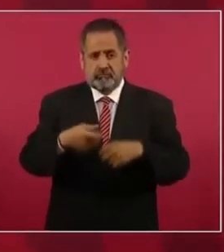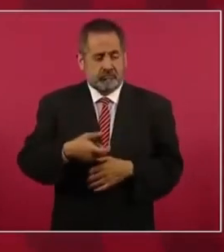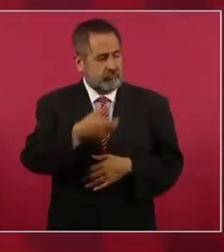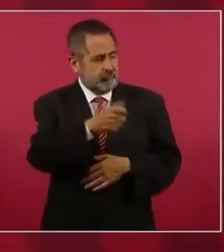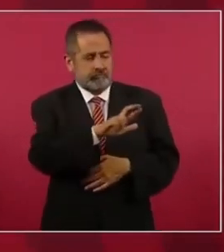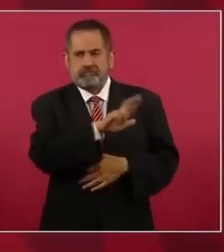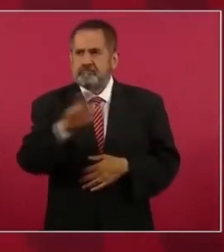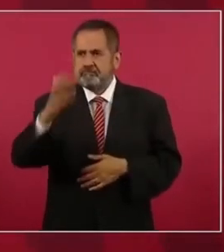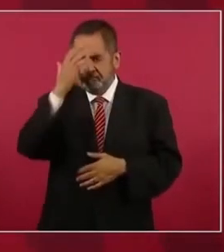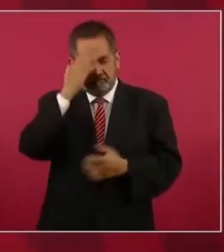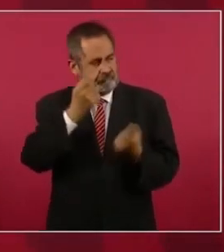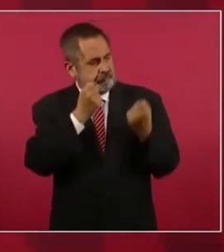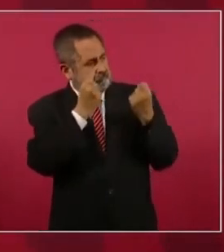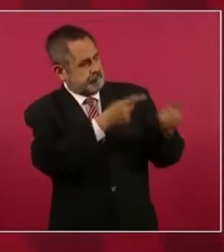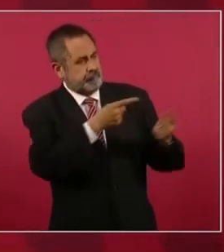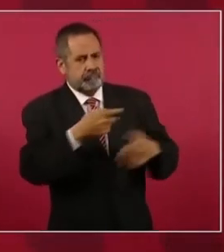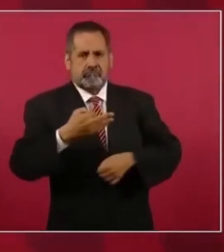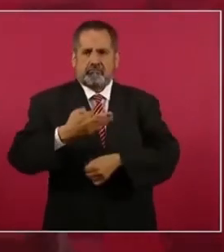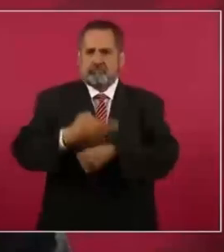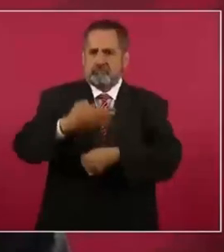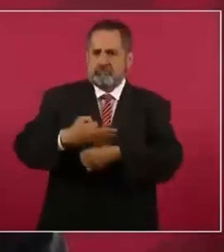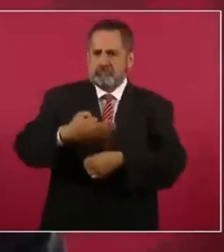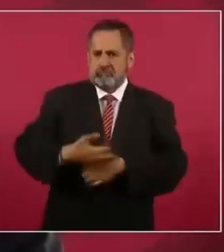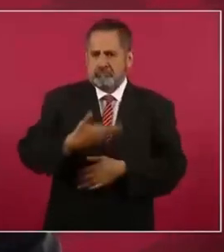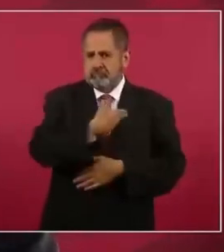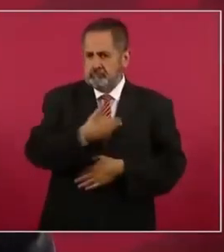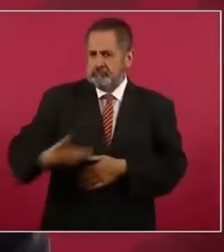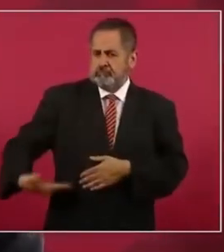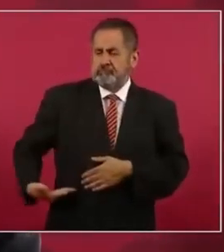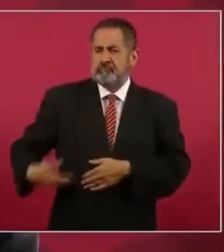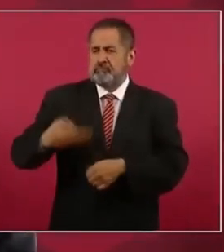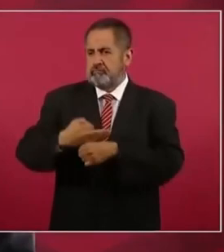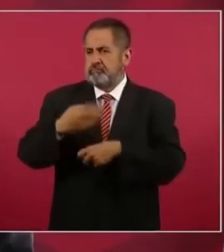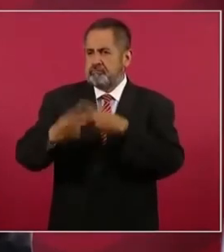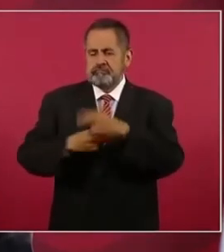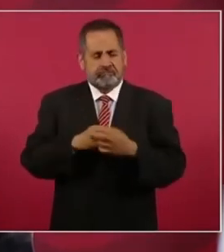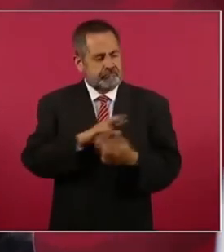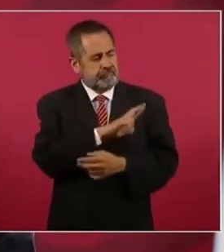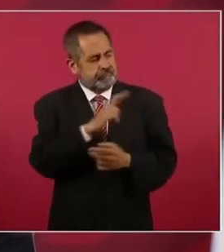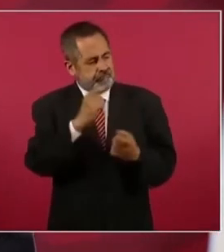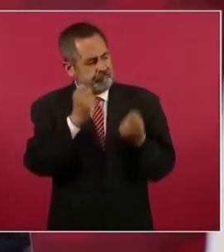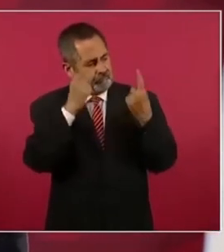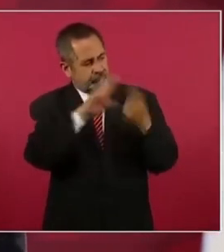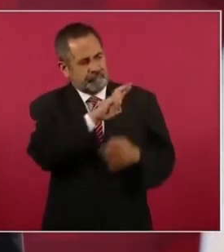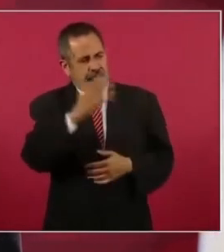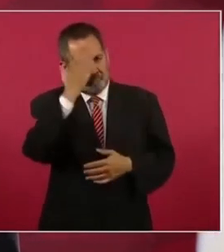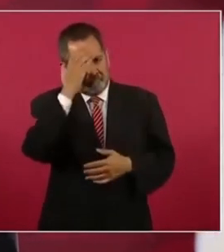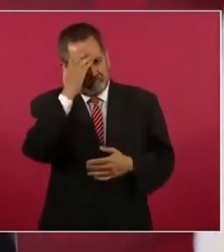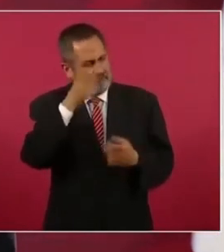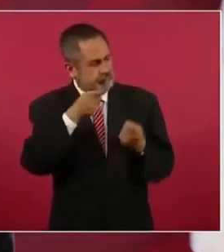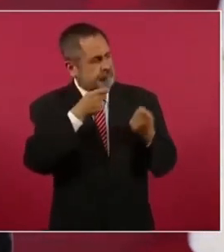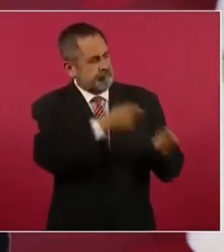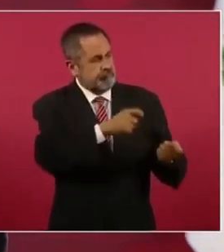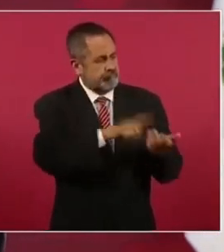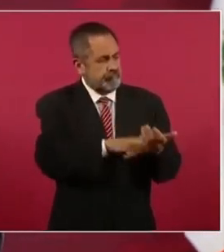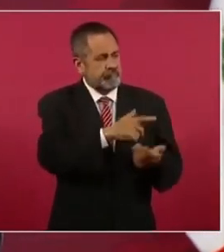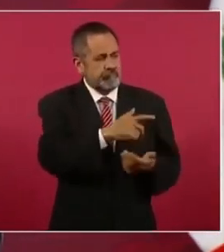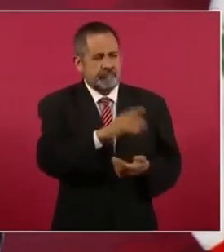reconocimiento esto que estoy aquí ahora sosteniendo esta gran revelación